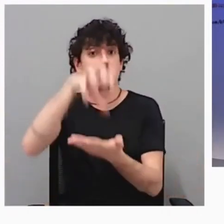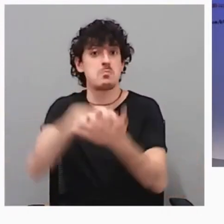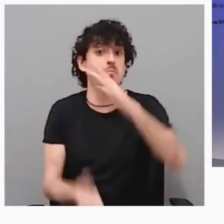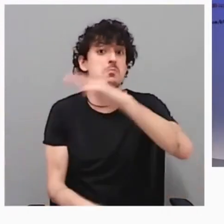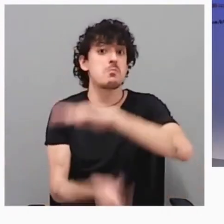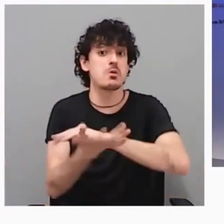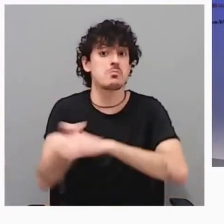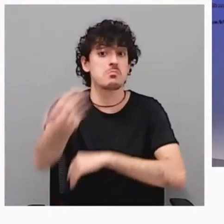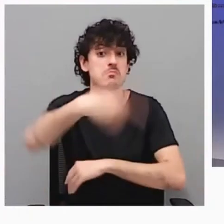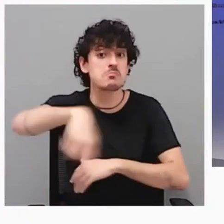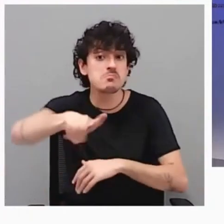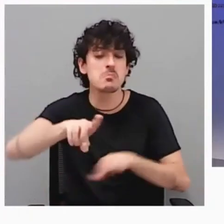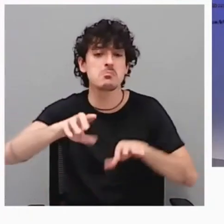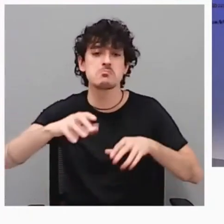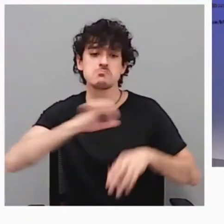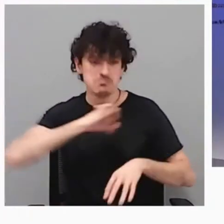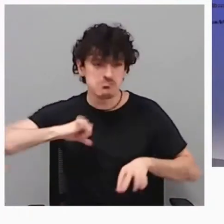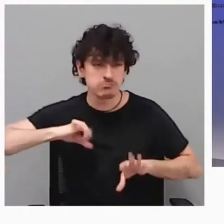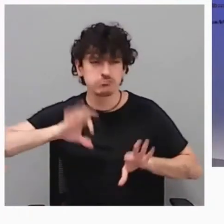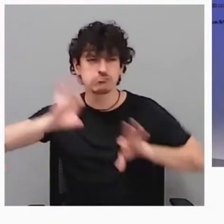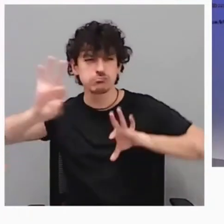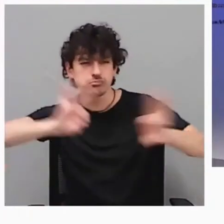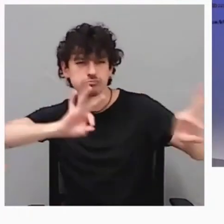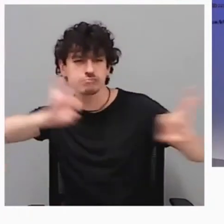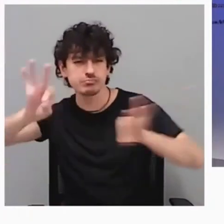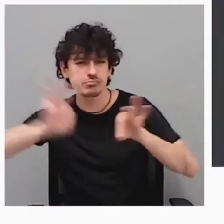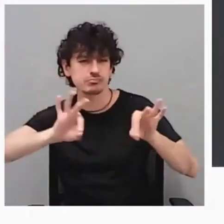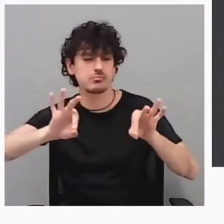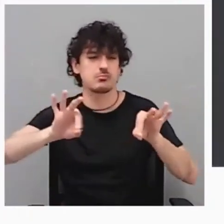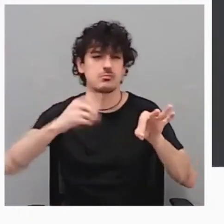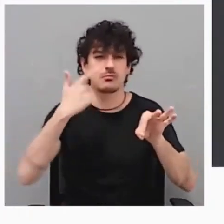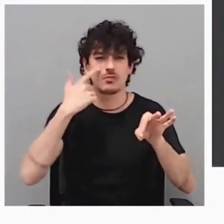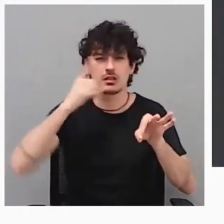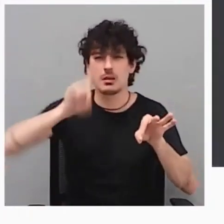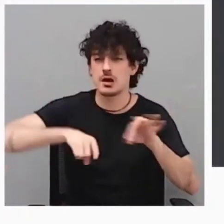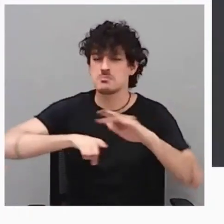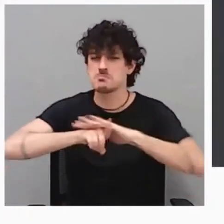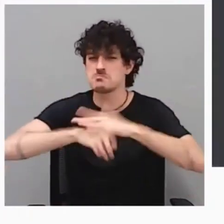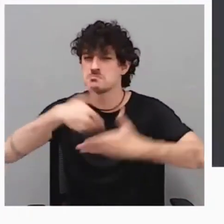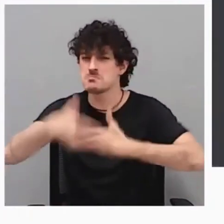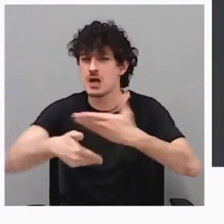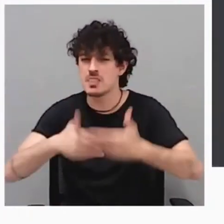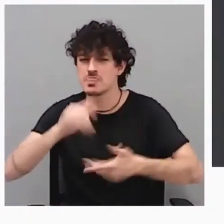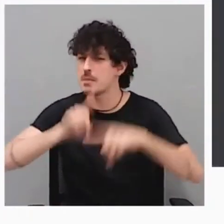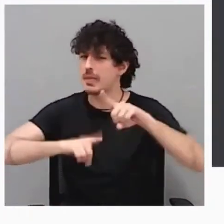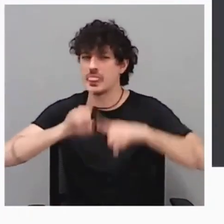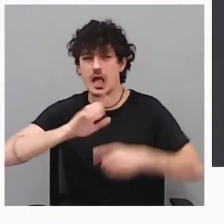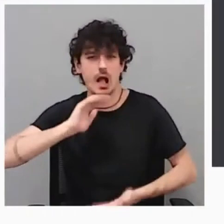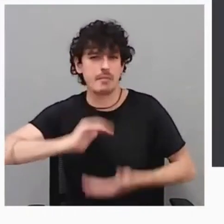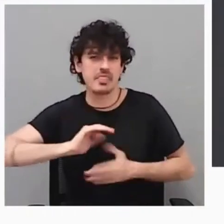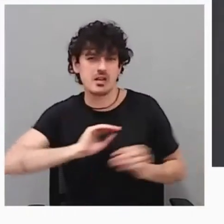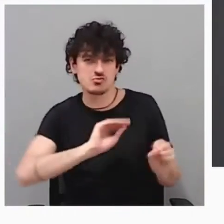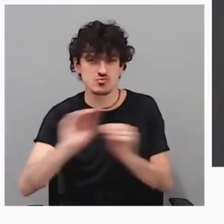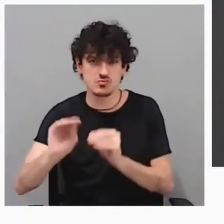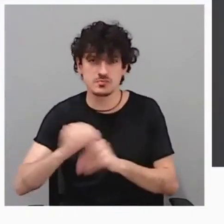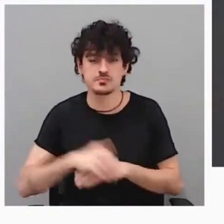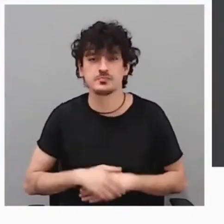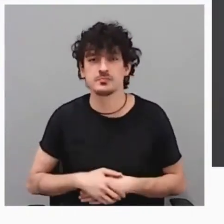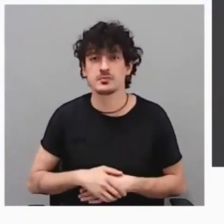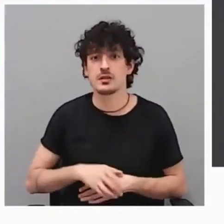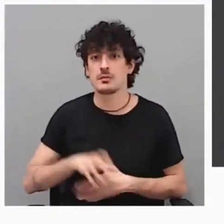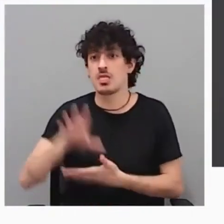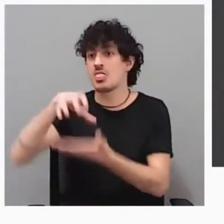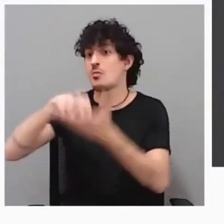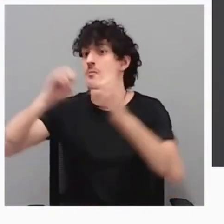sus capacidades fueran avanzando. En el ámbito de mayores, también heredamos 11 centros, club de